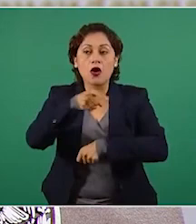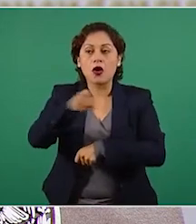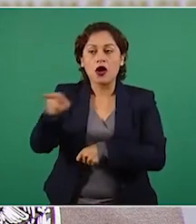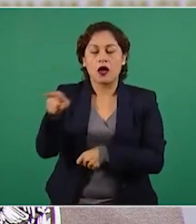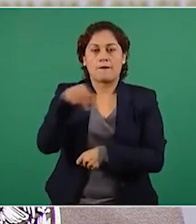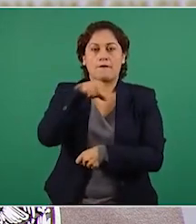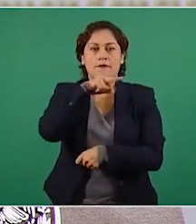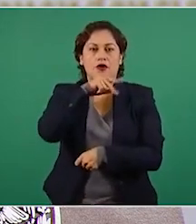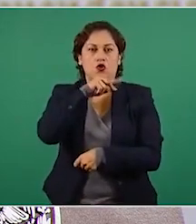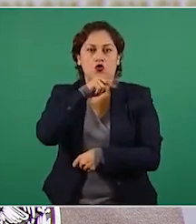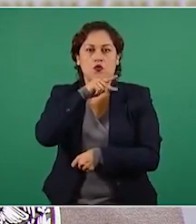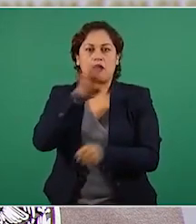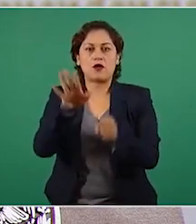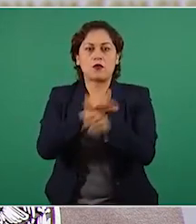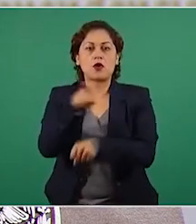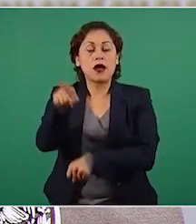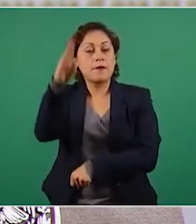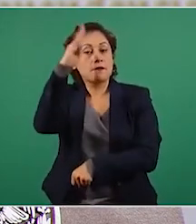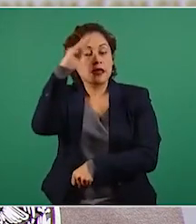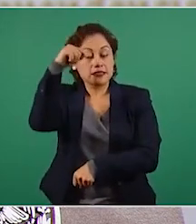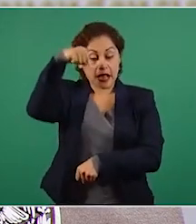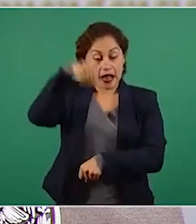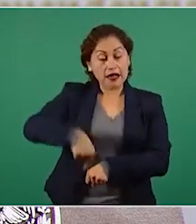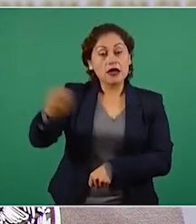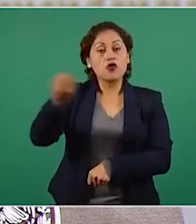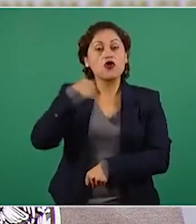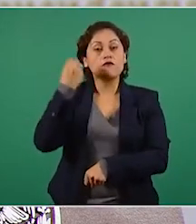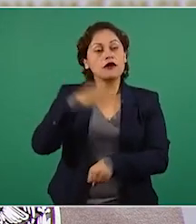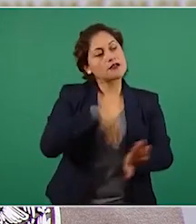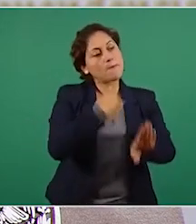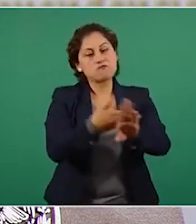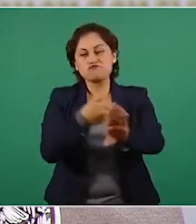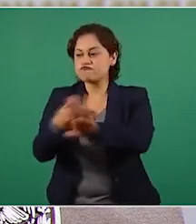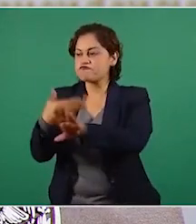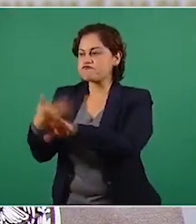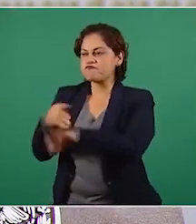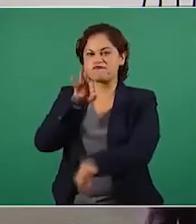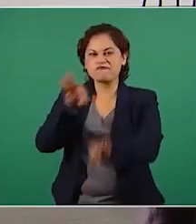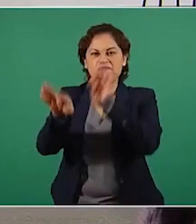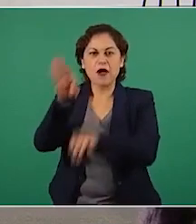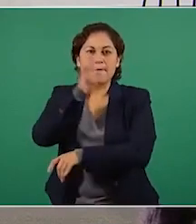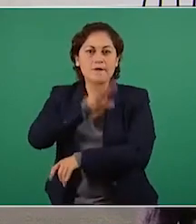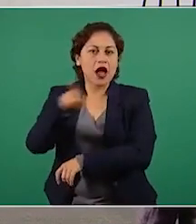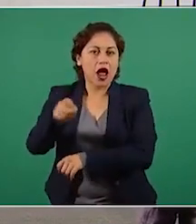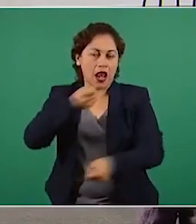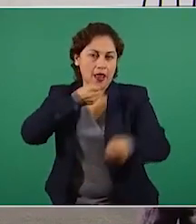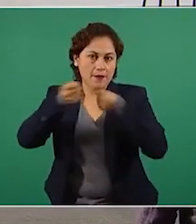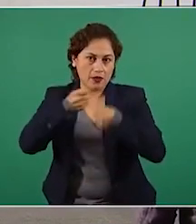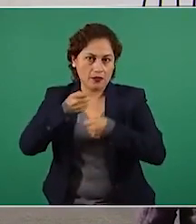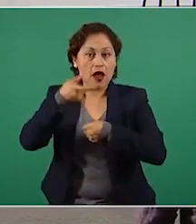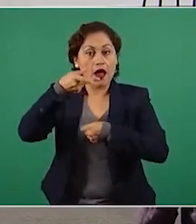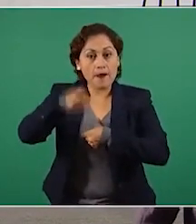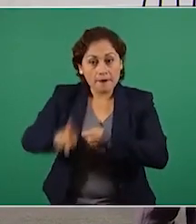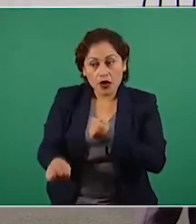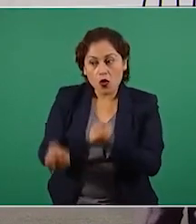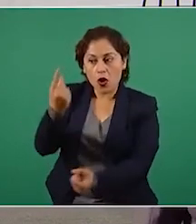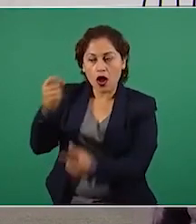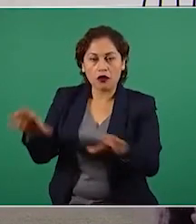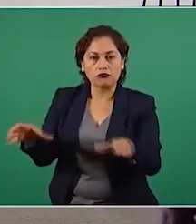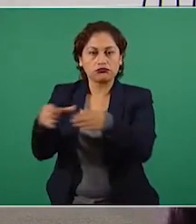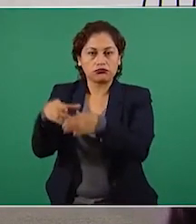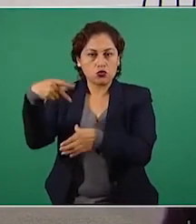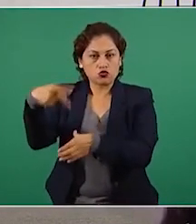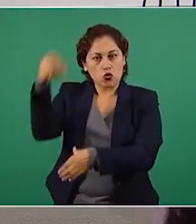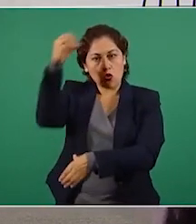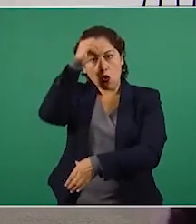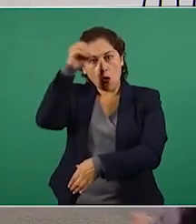se ataque a medios de comunicación o periodistas y se descalifiquen las voces críticas y las opiniones disidentes.